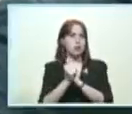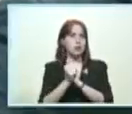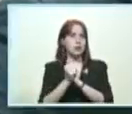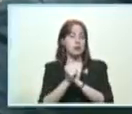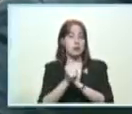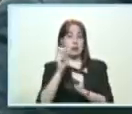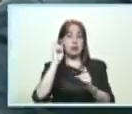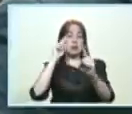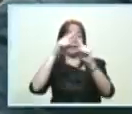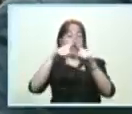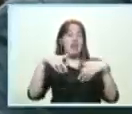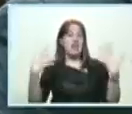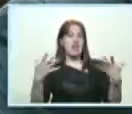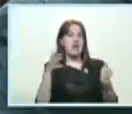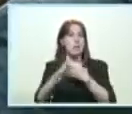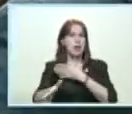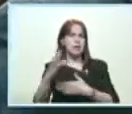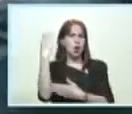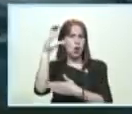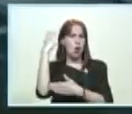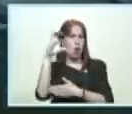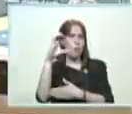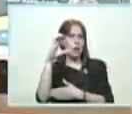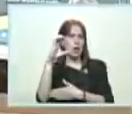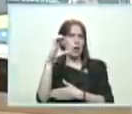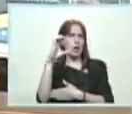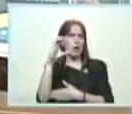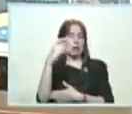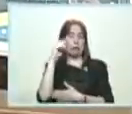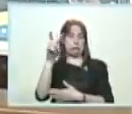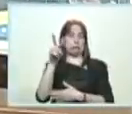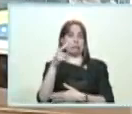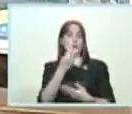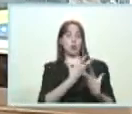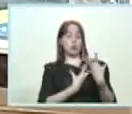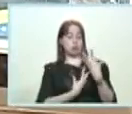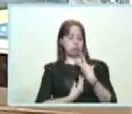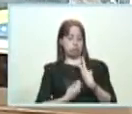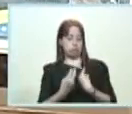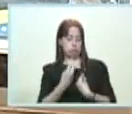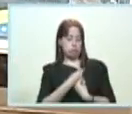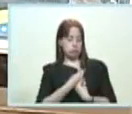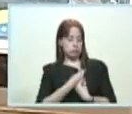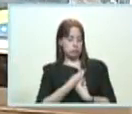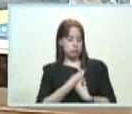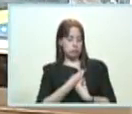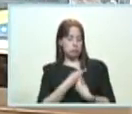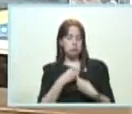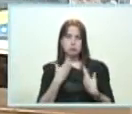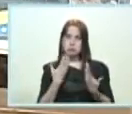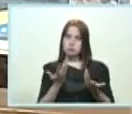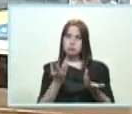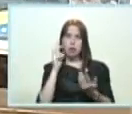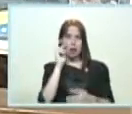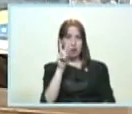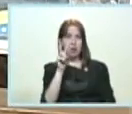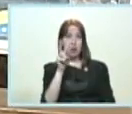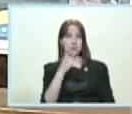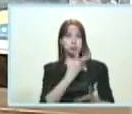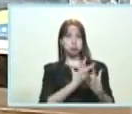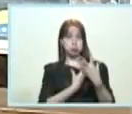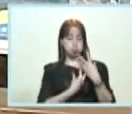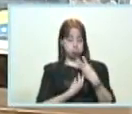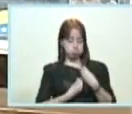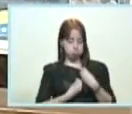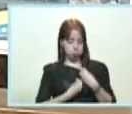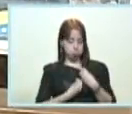Fíjense lo que pasa en Colombia. Yo me puse muy triste cuando vi la noticia. ¿Ustedes la vieron? Yo me puse